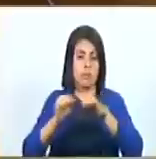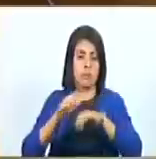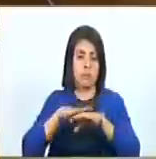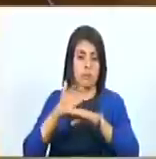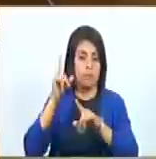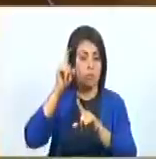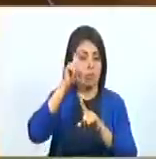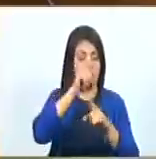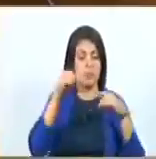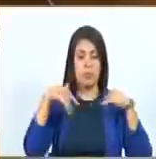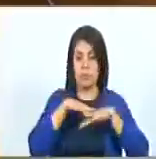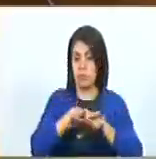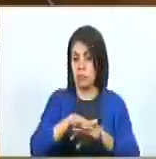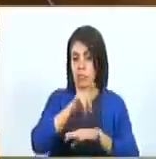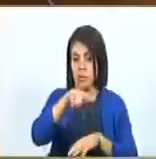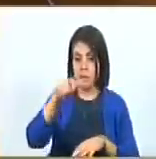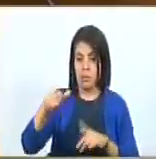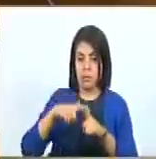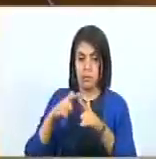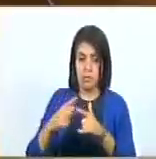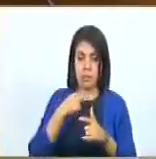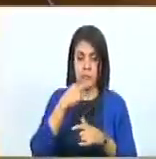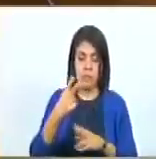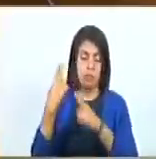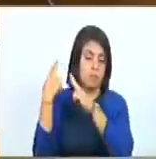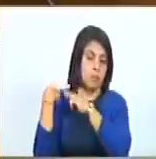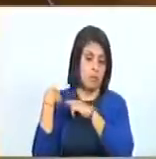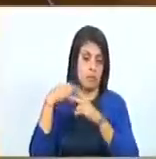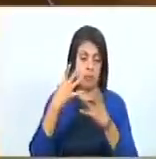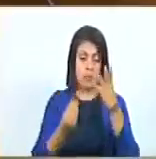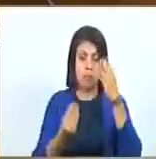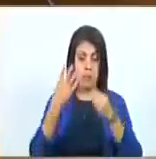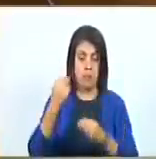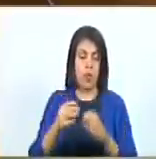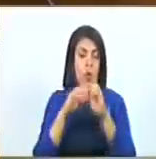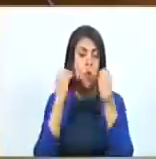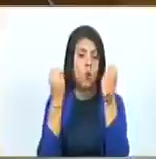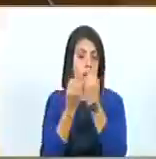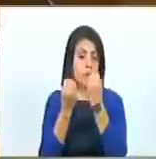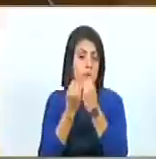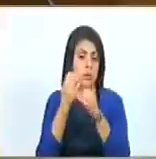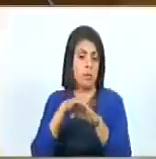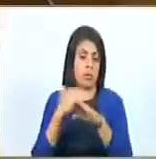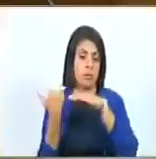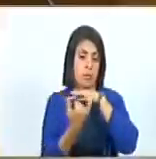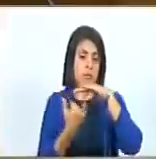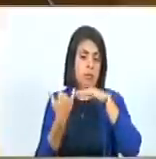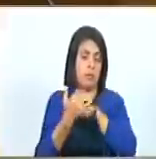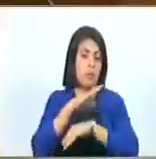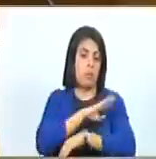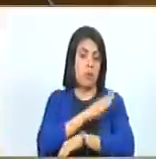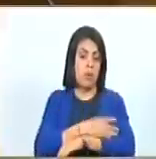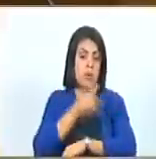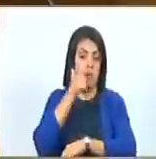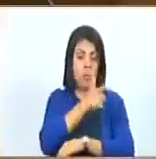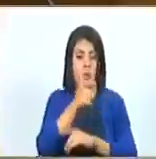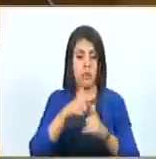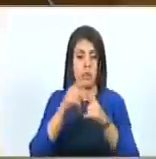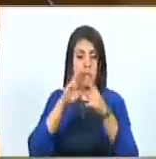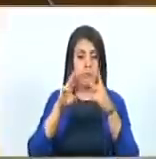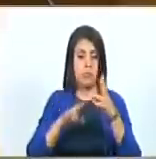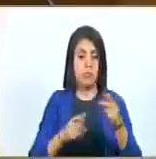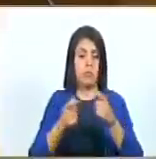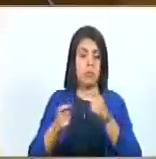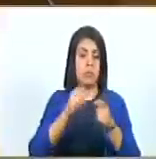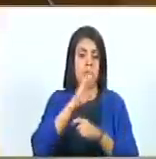para la formación integral de las voceras y voceros de las organizaciones e instancias del poder popular, en materia